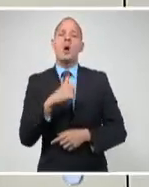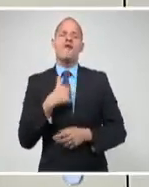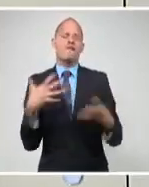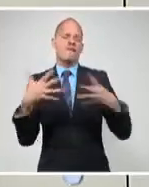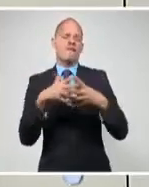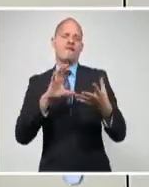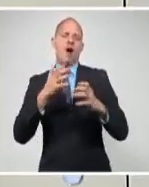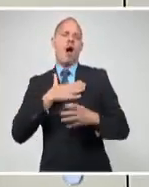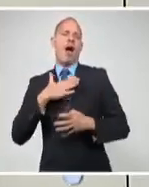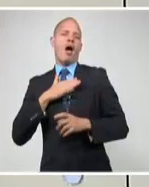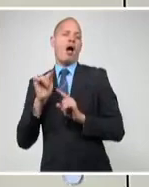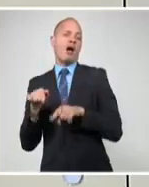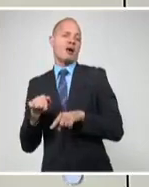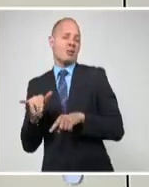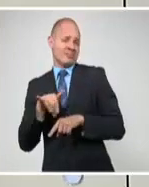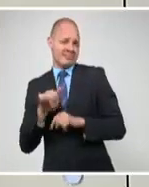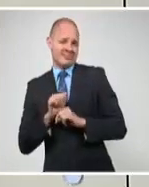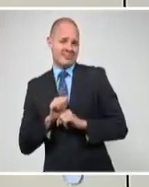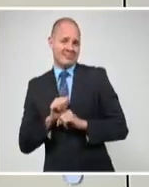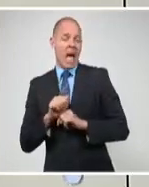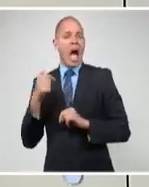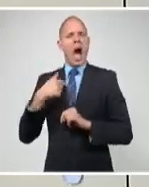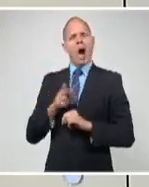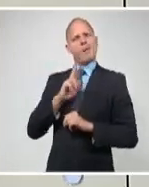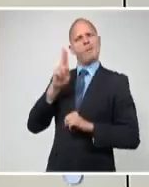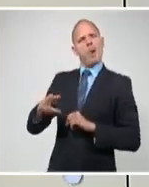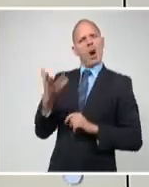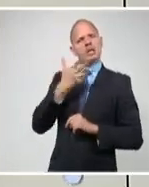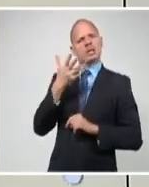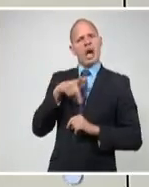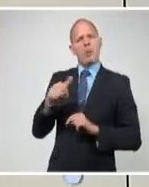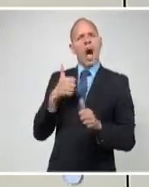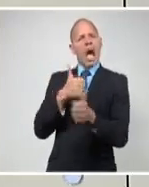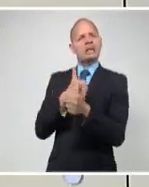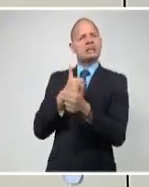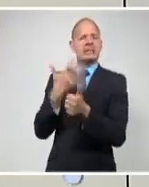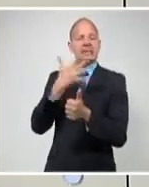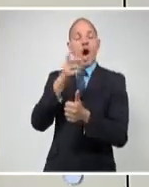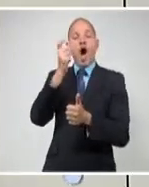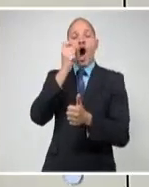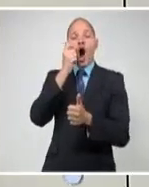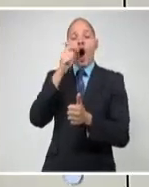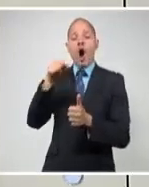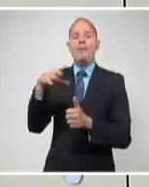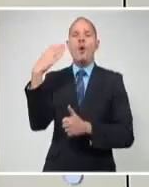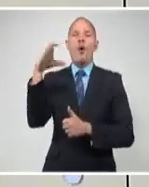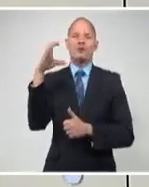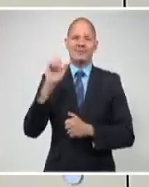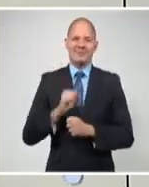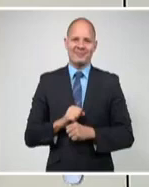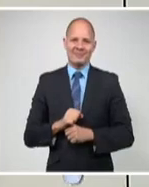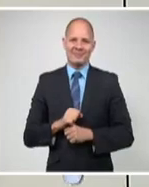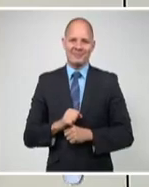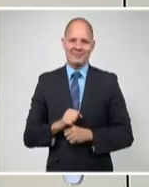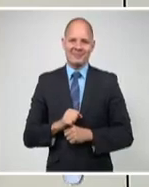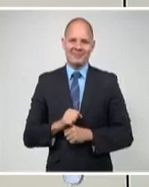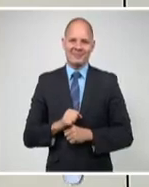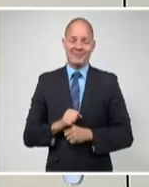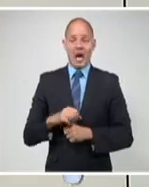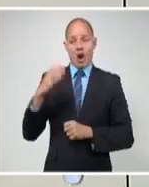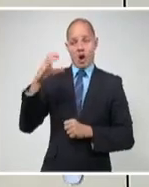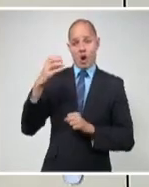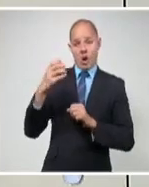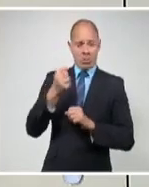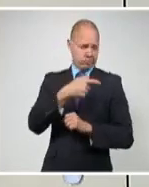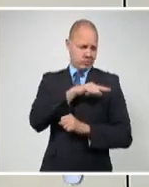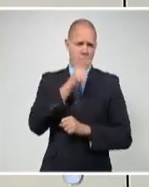en el Consejo de Seguridad Nacional para los temas del hemisferio occidental al colombiano Juan González, quien repitió en un artículo, lo que